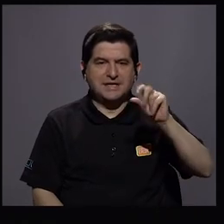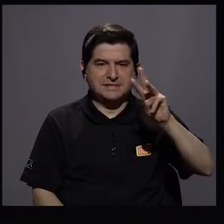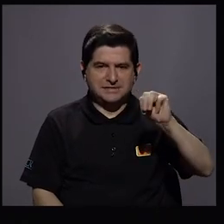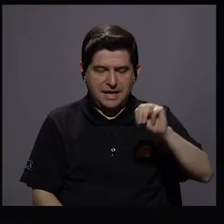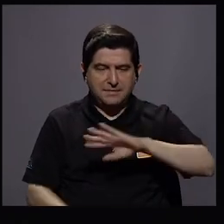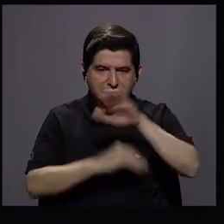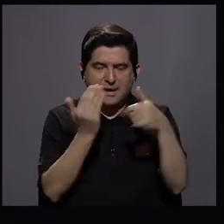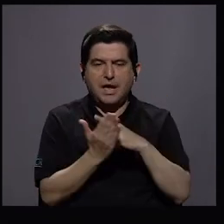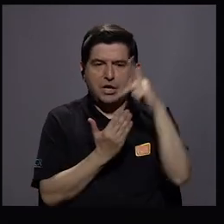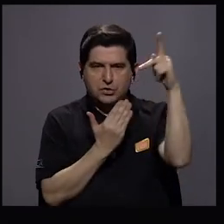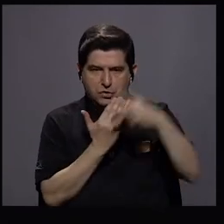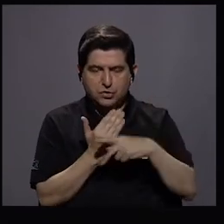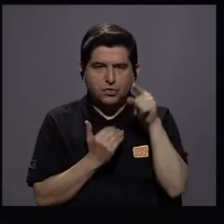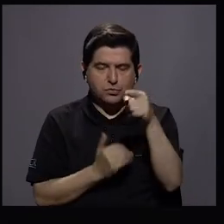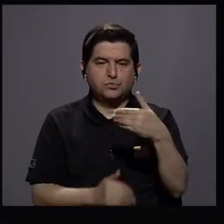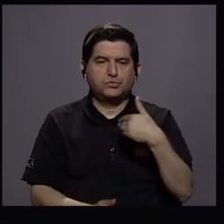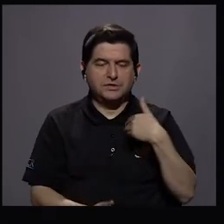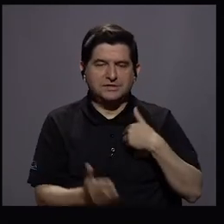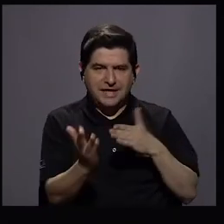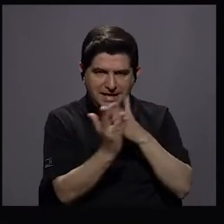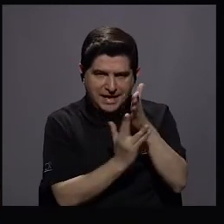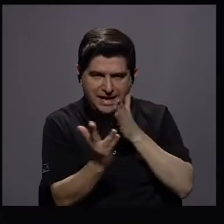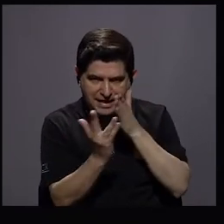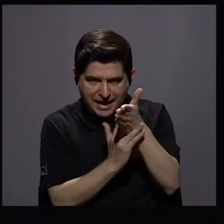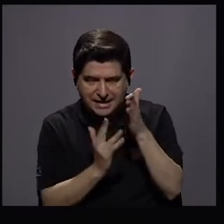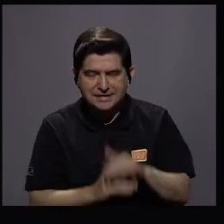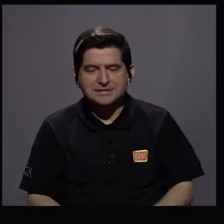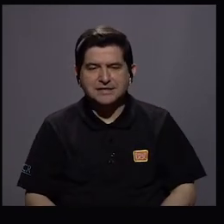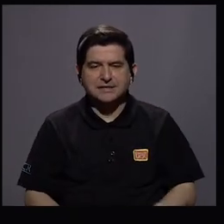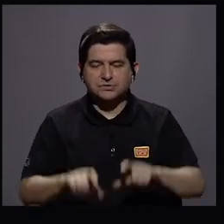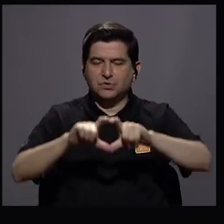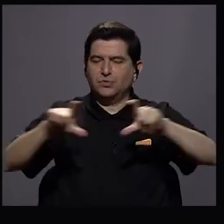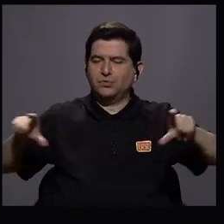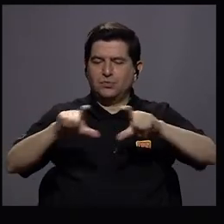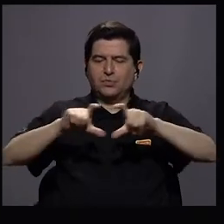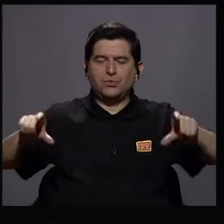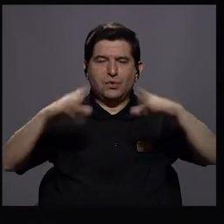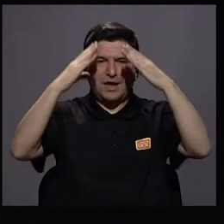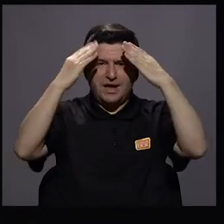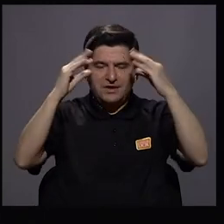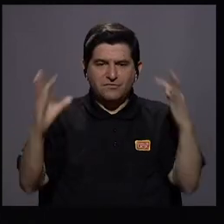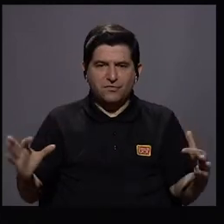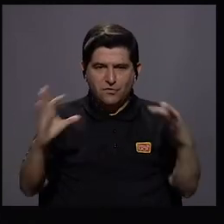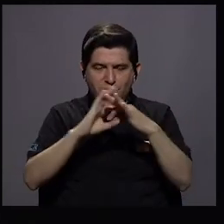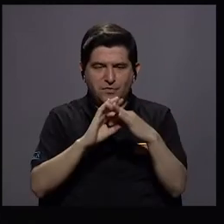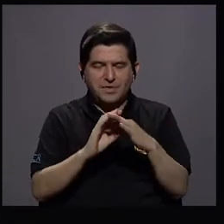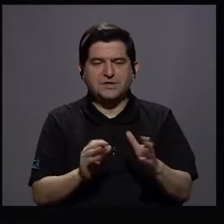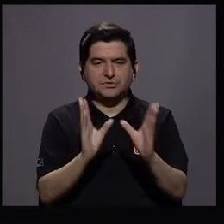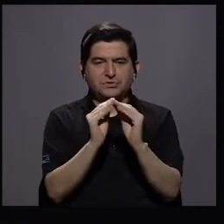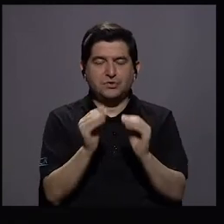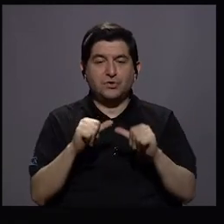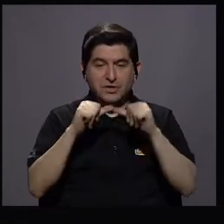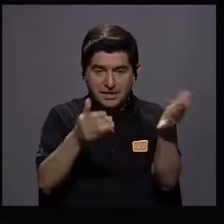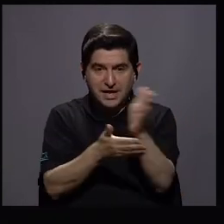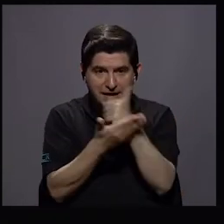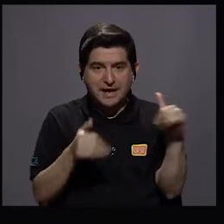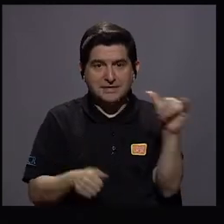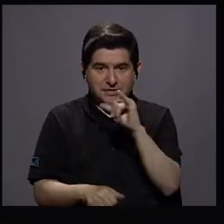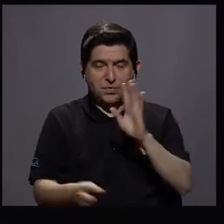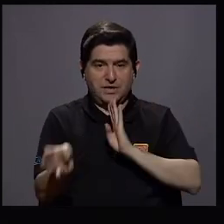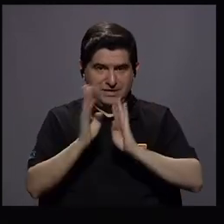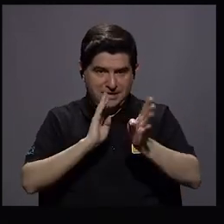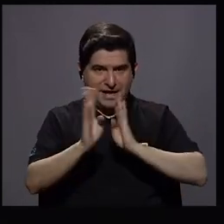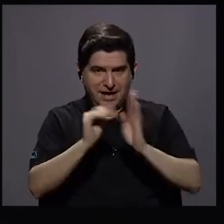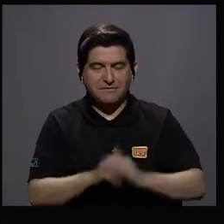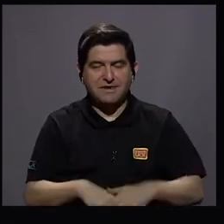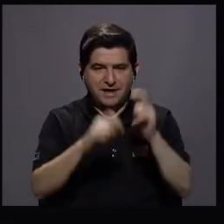Durante todo el programa, ustedes van a tener acceso desde nuestros supers a información al respecto de este foro. Y en este próximo bloque, ya hablaremos